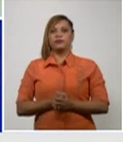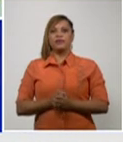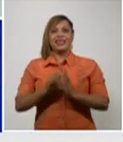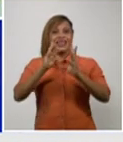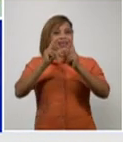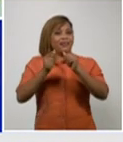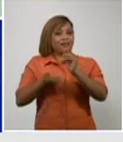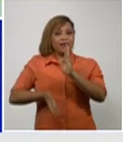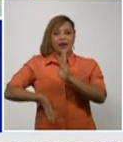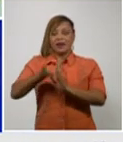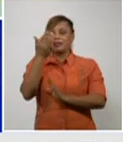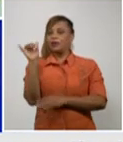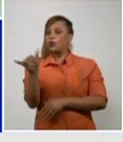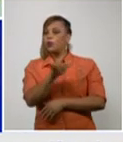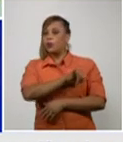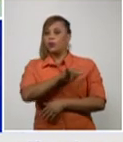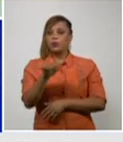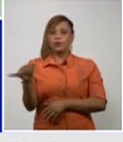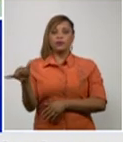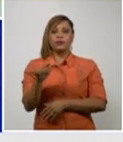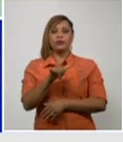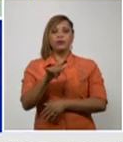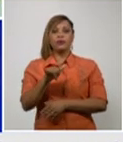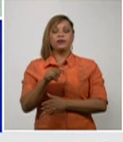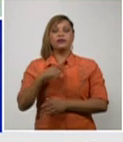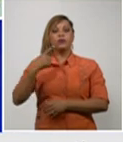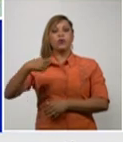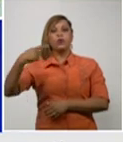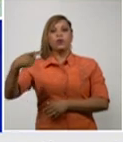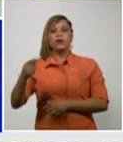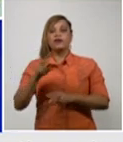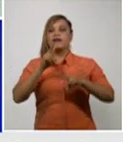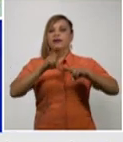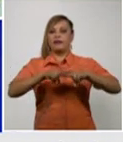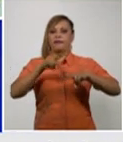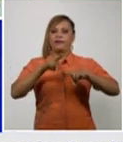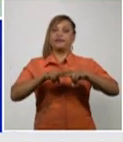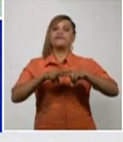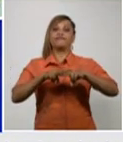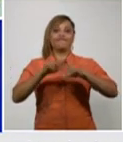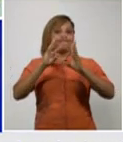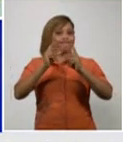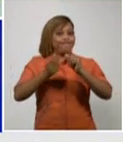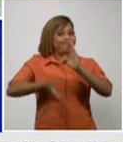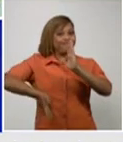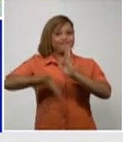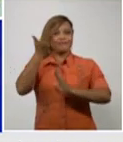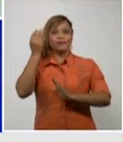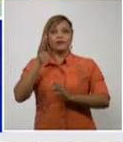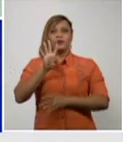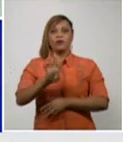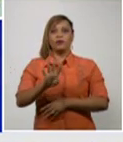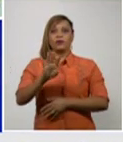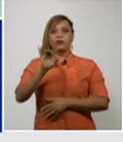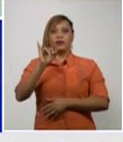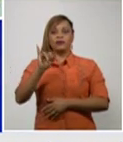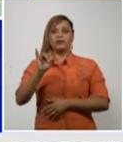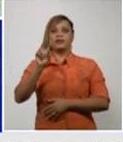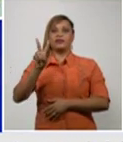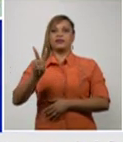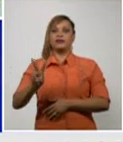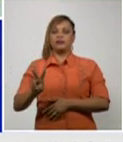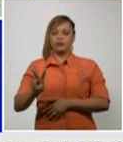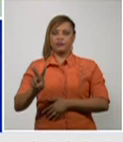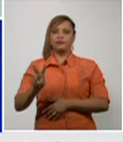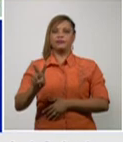también ha estado ocurriendo todos estos días la Habana con 462 casos